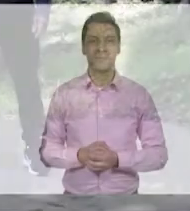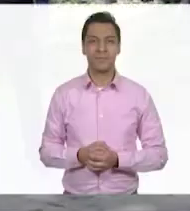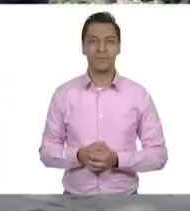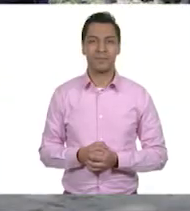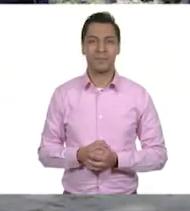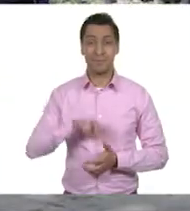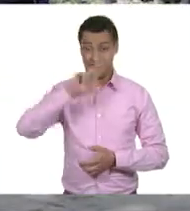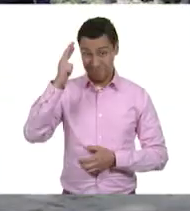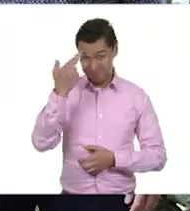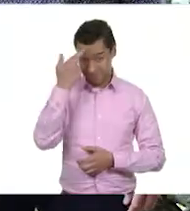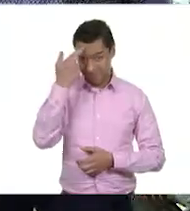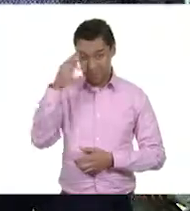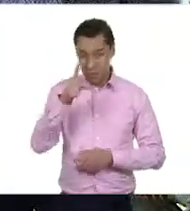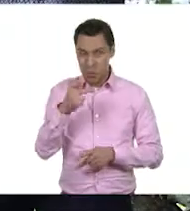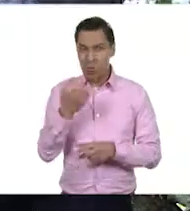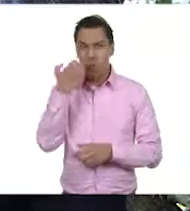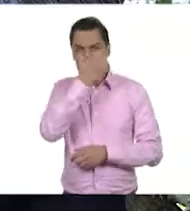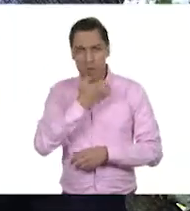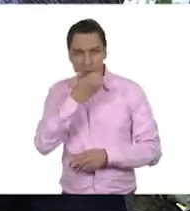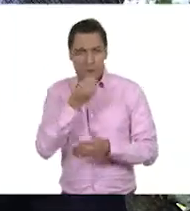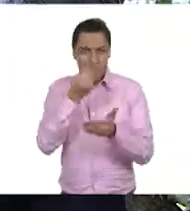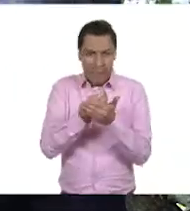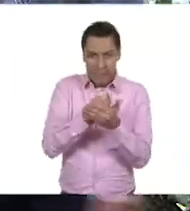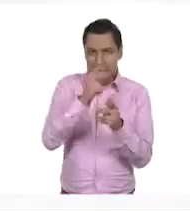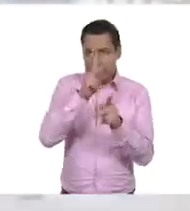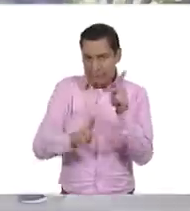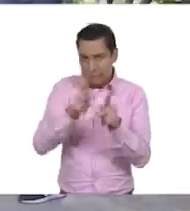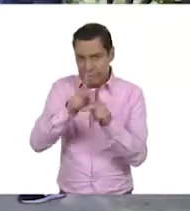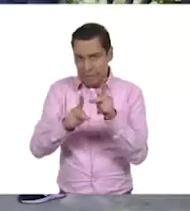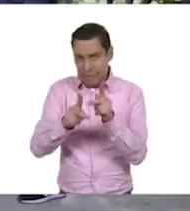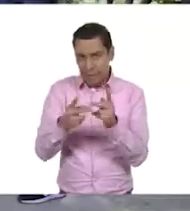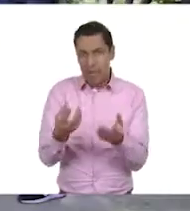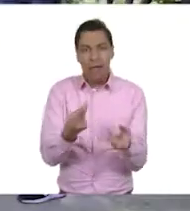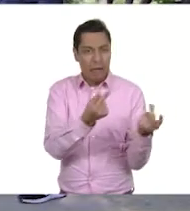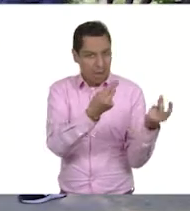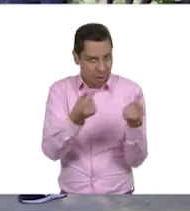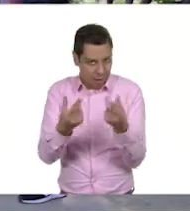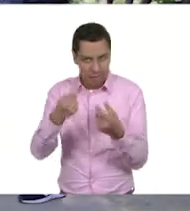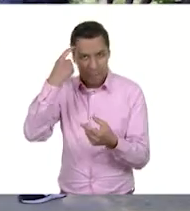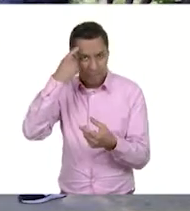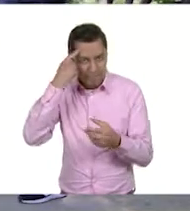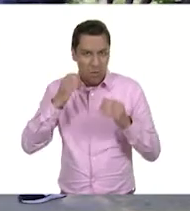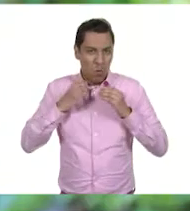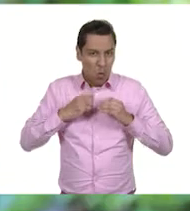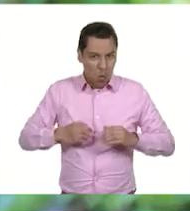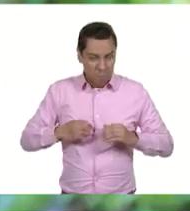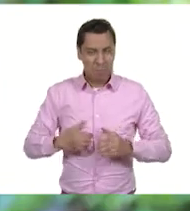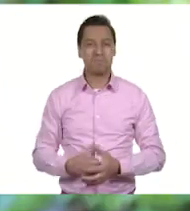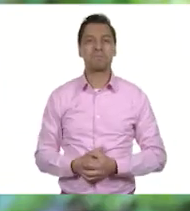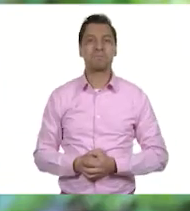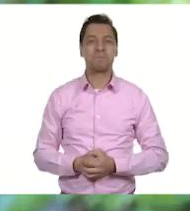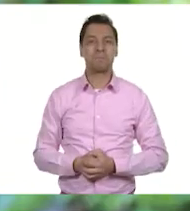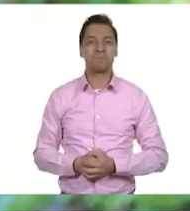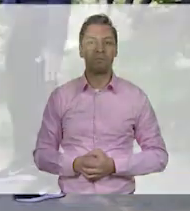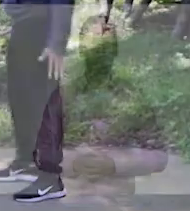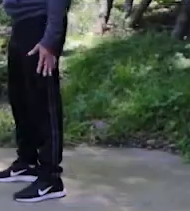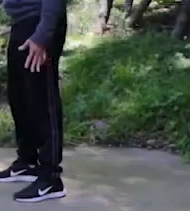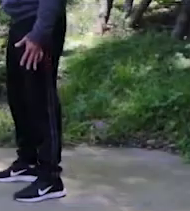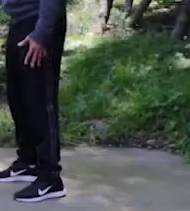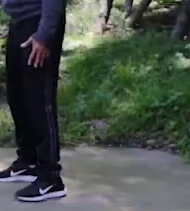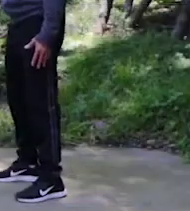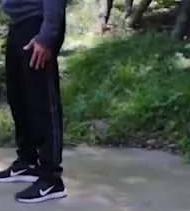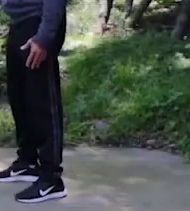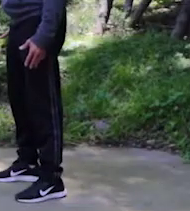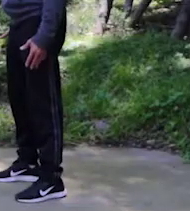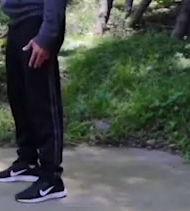Recuerda, entre clase y clase, activa tu cuerpo. En esta ocasión vamos a trabajar el tríceps. Vamos a